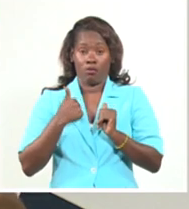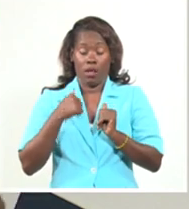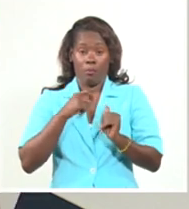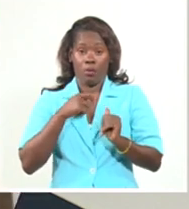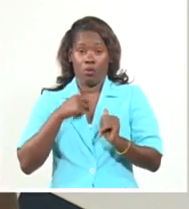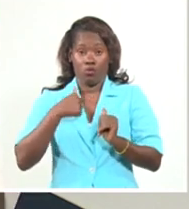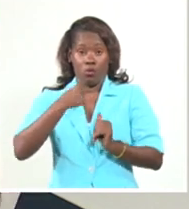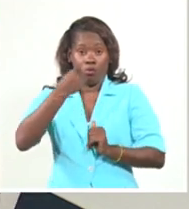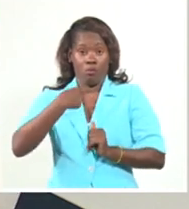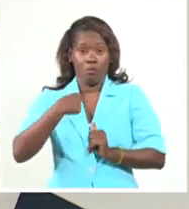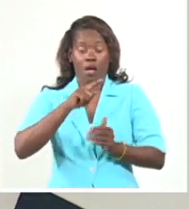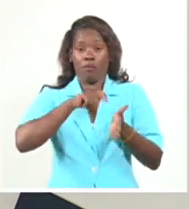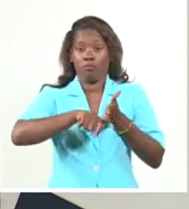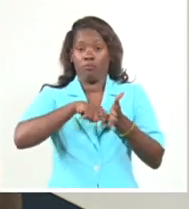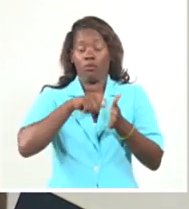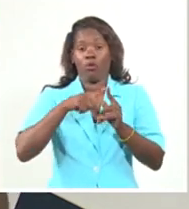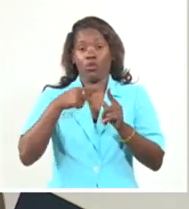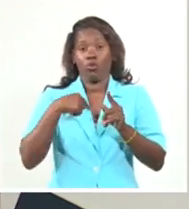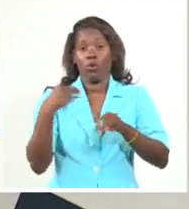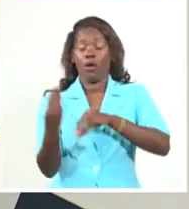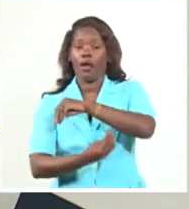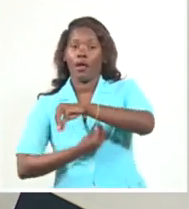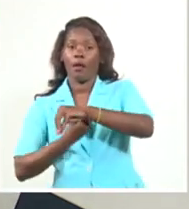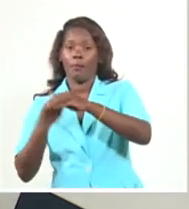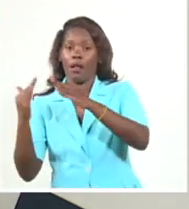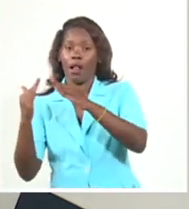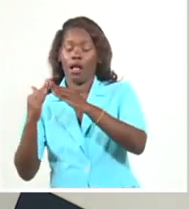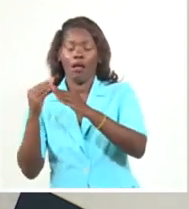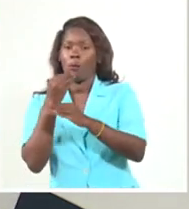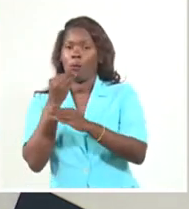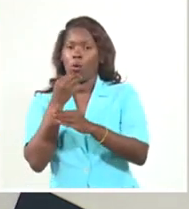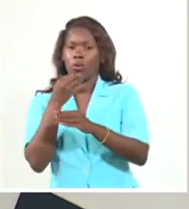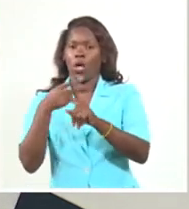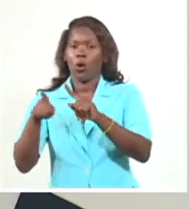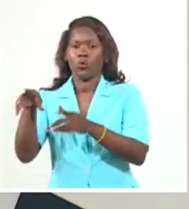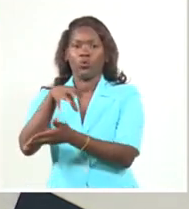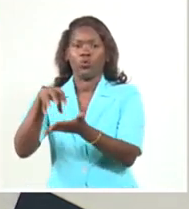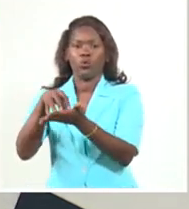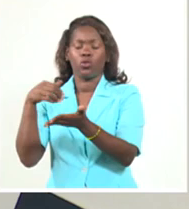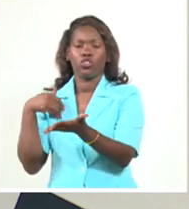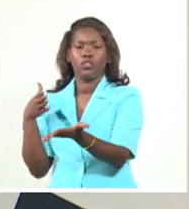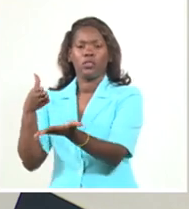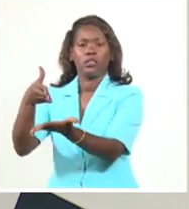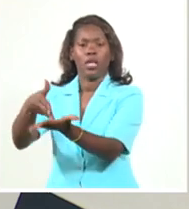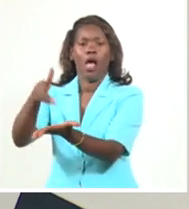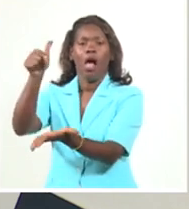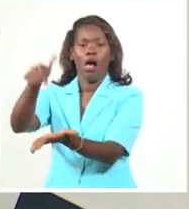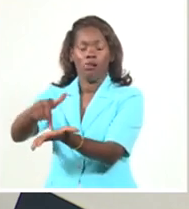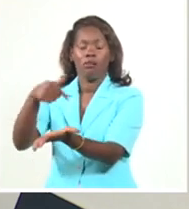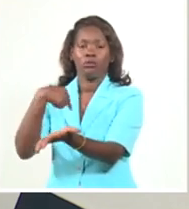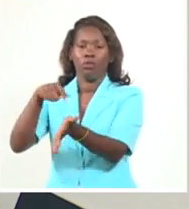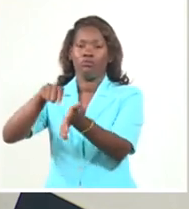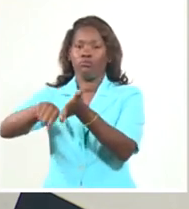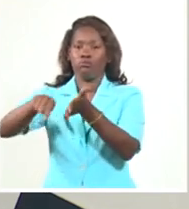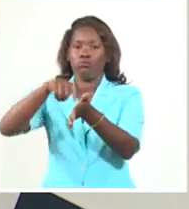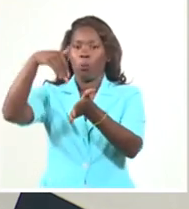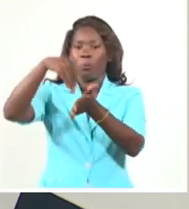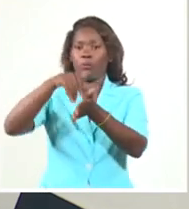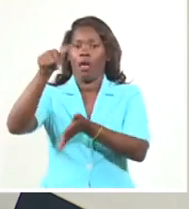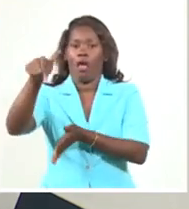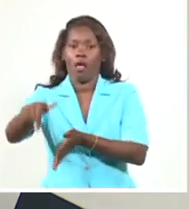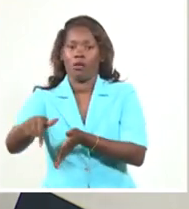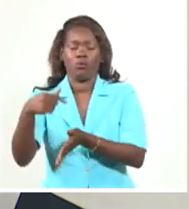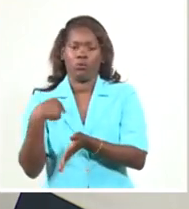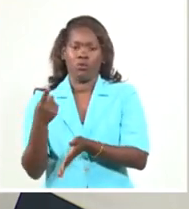razón personal o de trabajo, puede votar donde se encuentra. Porque se van a crear condiciones, colegios especiales, para que puedan